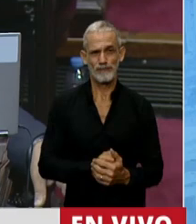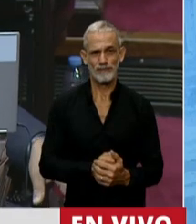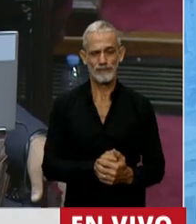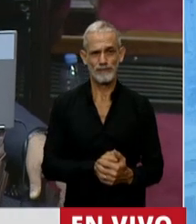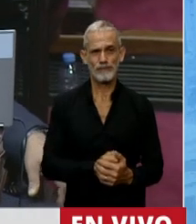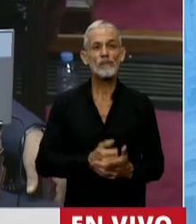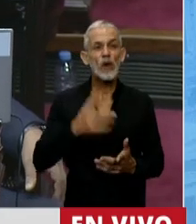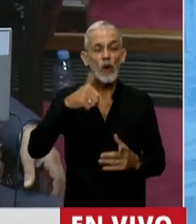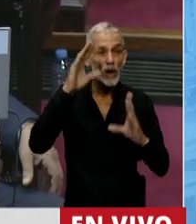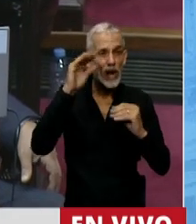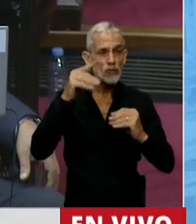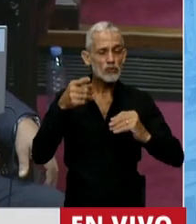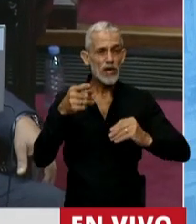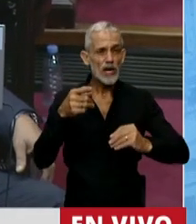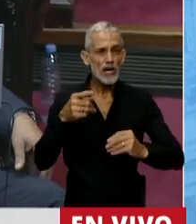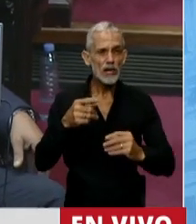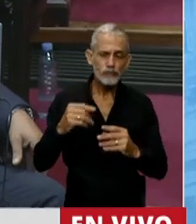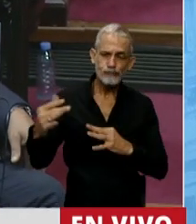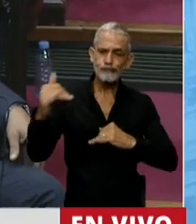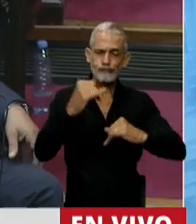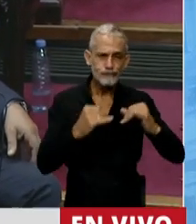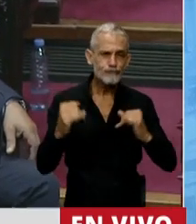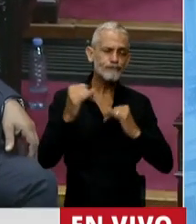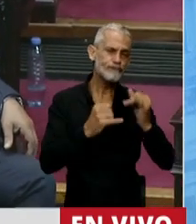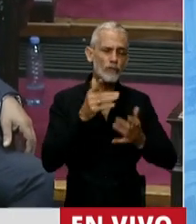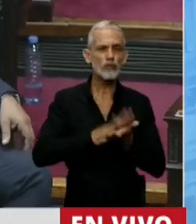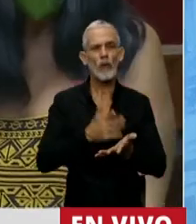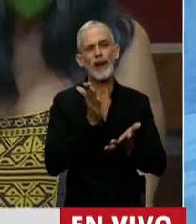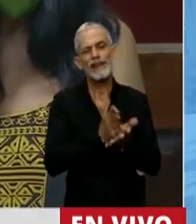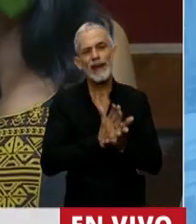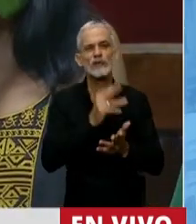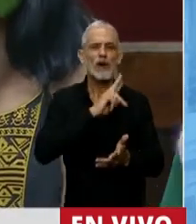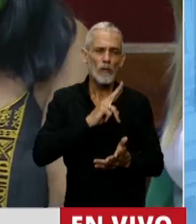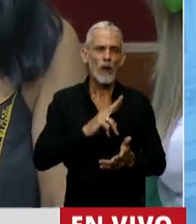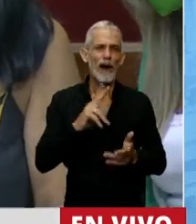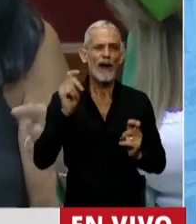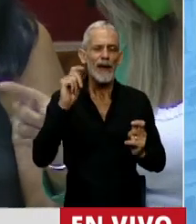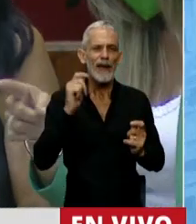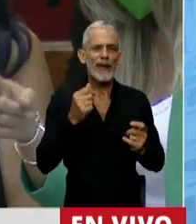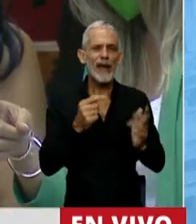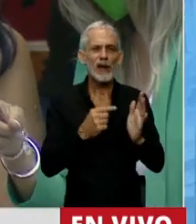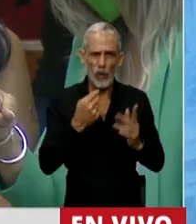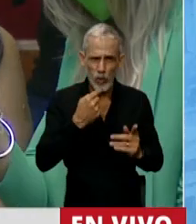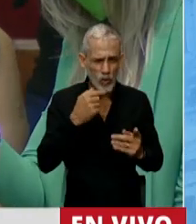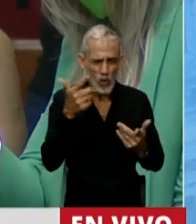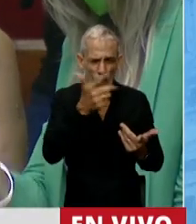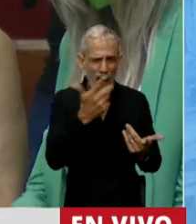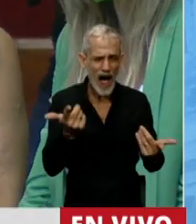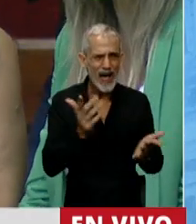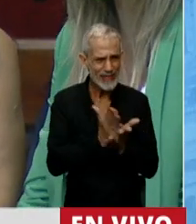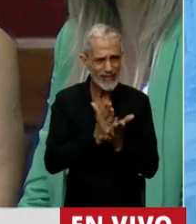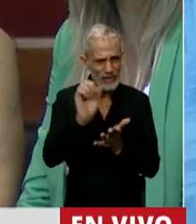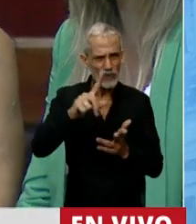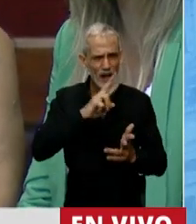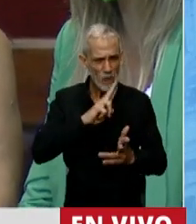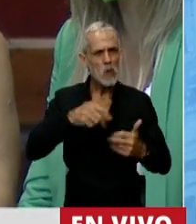Lo que esta noche se habló y se sigue hablando es de los derechos de la mujer. ¿Y quién puede poner en duda los derechos de la mujer? Seguramente